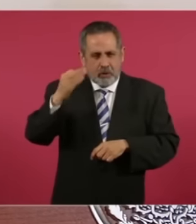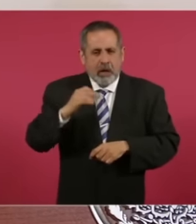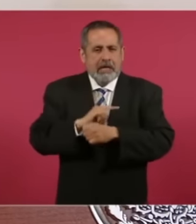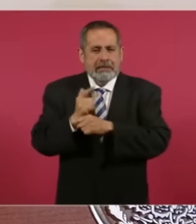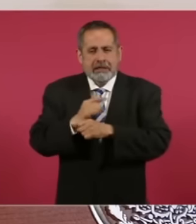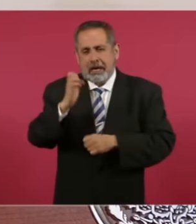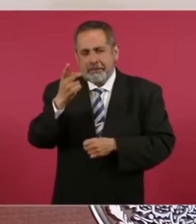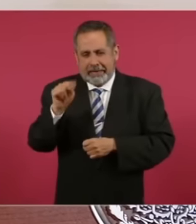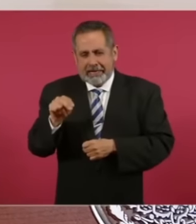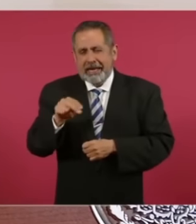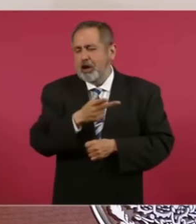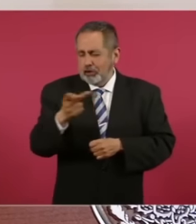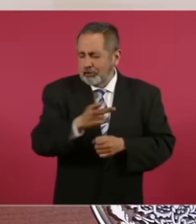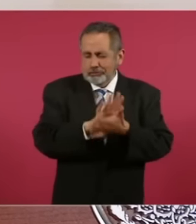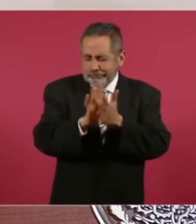licenciado Peña